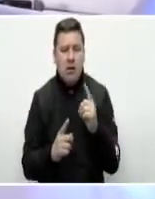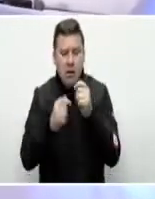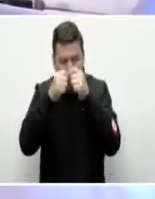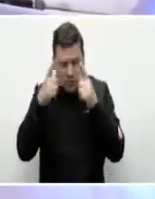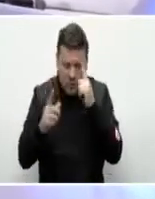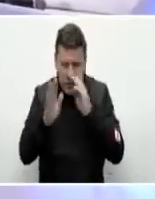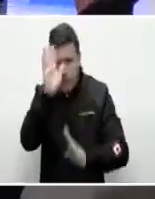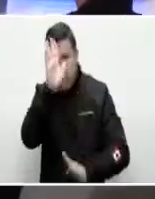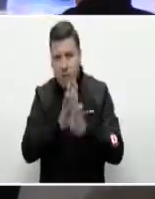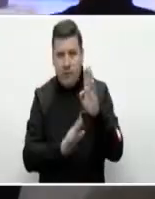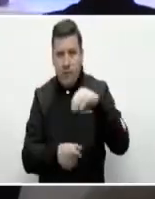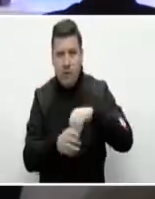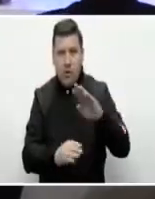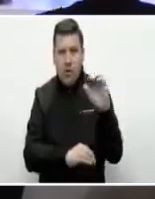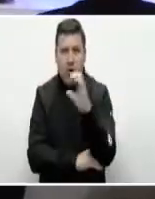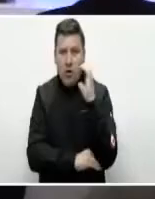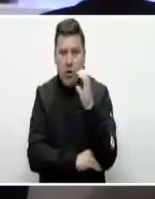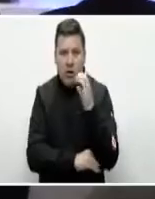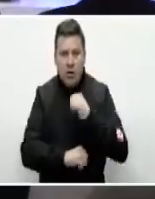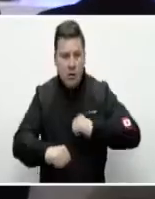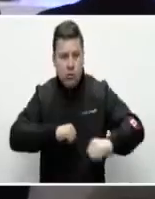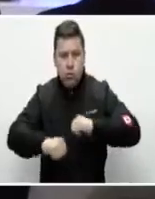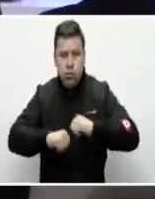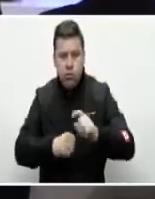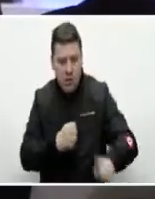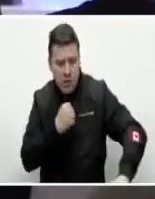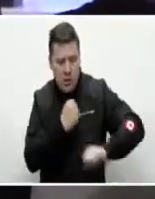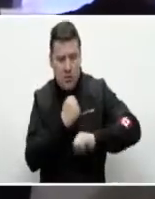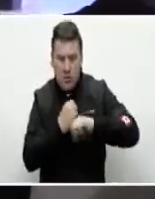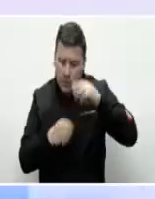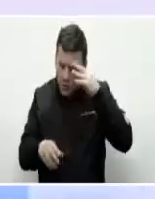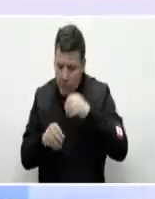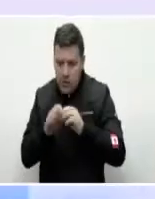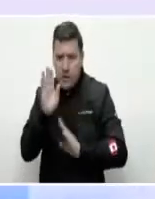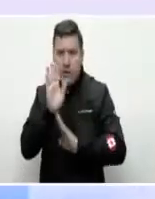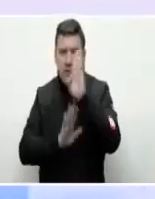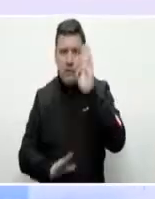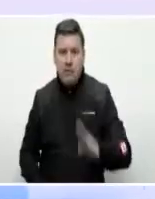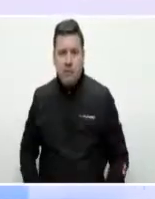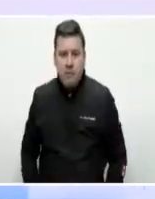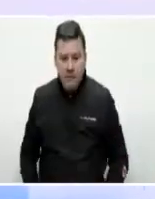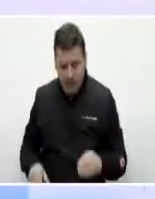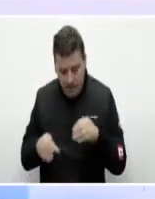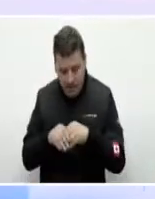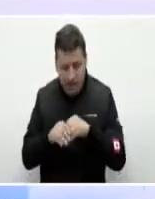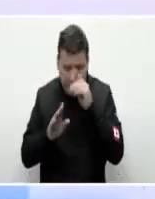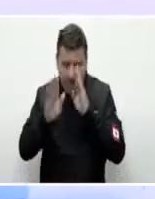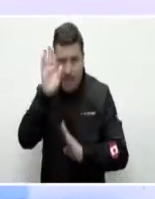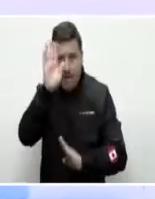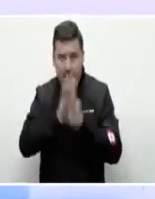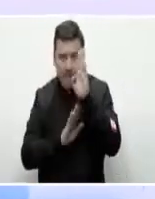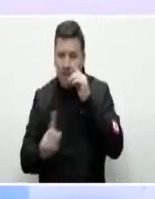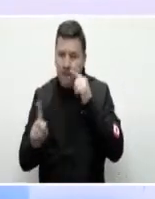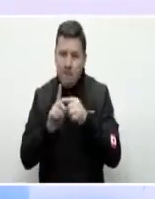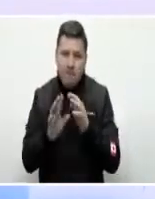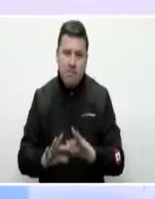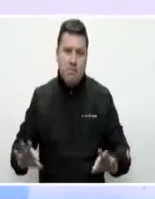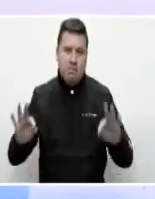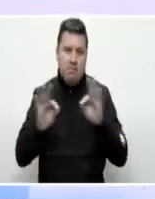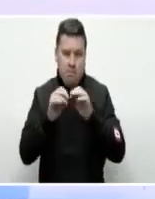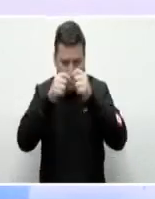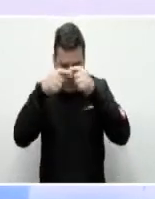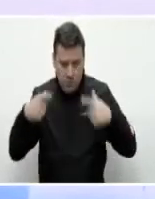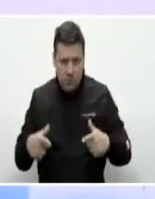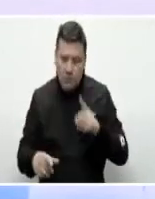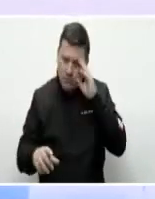Emprendimiento en Colombia, además de destacar el apoyo del Fondo Emprender. El Fondo Emprender es el fondo de capital semilla más estatal,